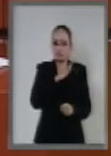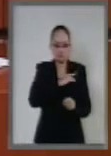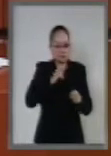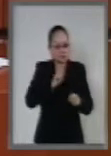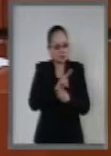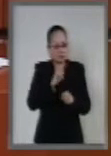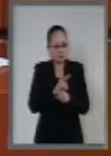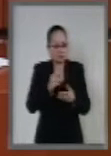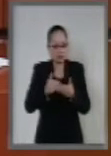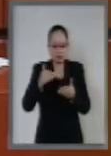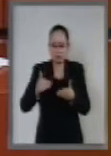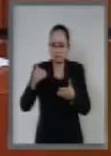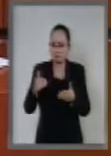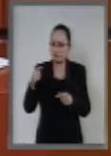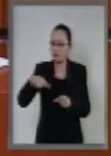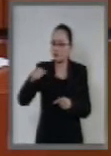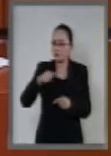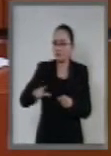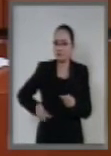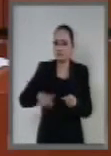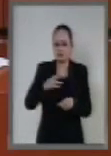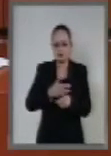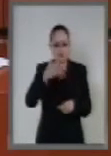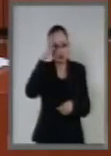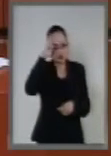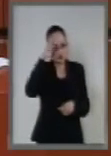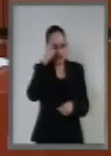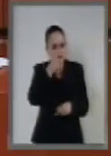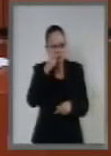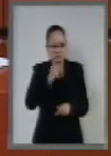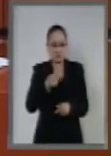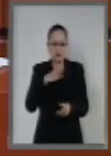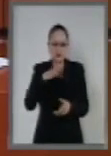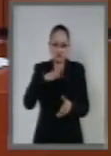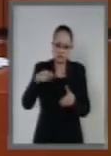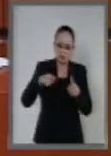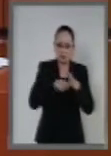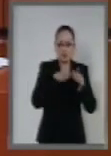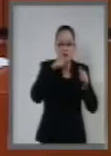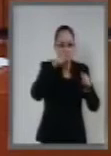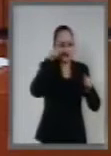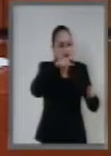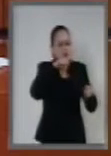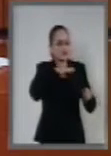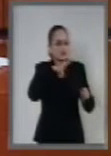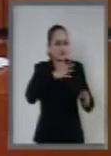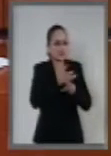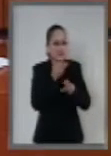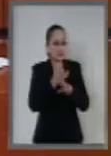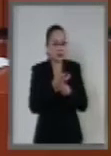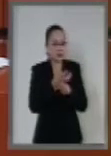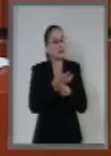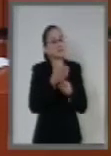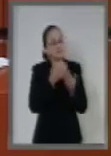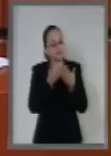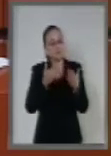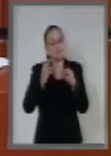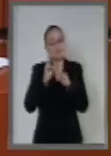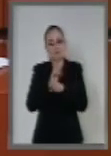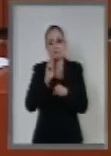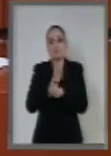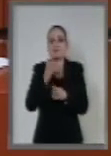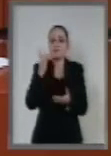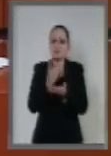se consideraban por los gobernadores como ingresos propios de las entidades federativas y por lo tanto sólo